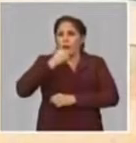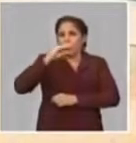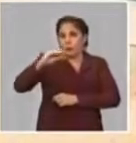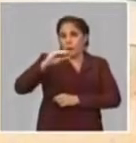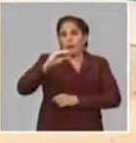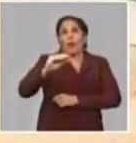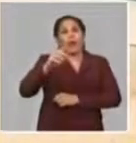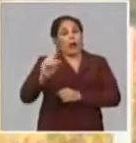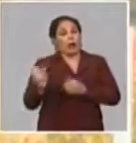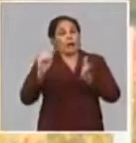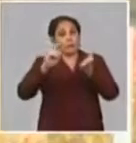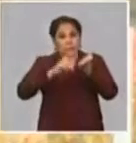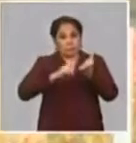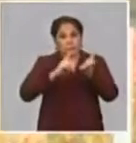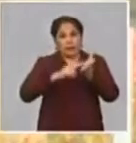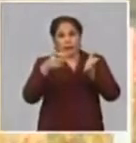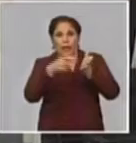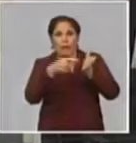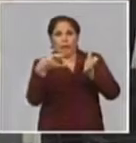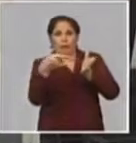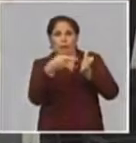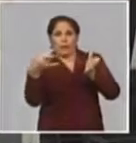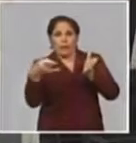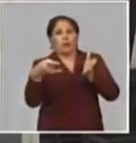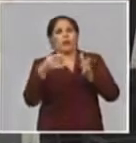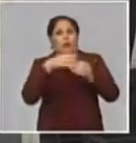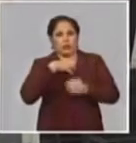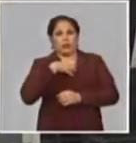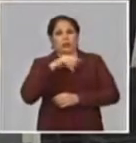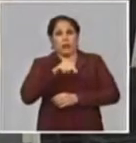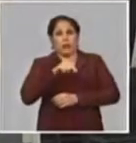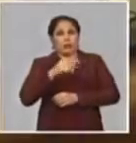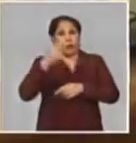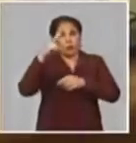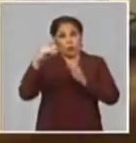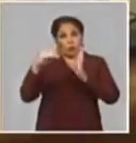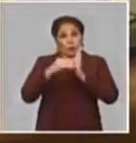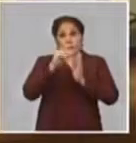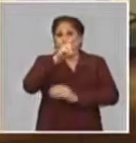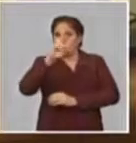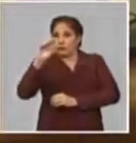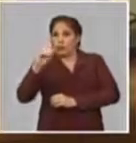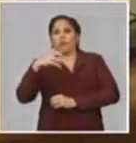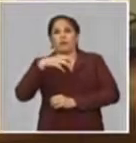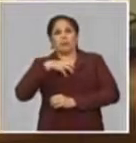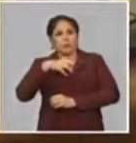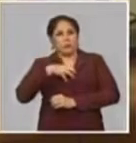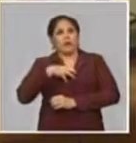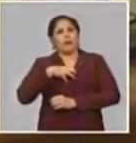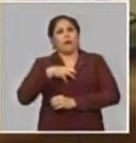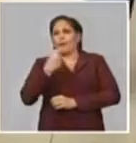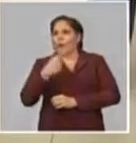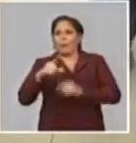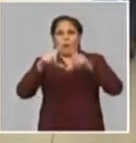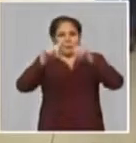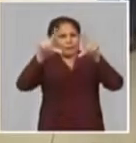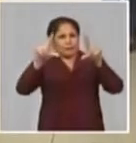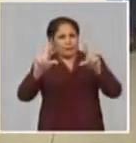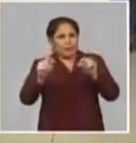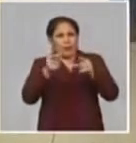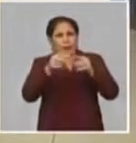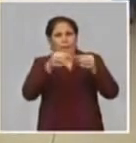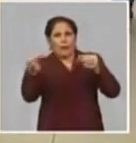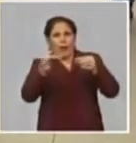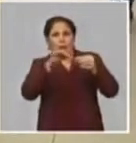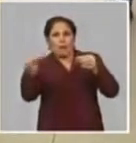están asociados a tarjetas magnéticas de Bandec. Otros 2.200 optan por la tradicional vía del cupón de chequera.